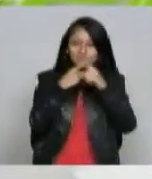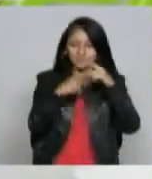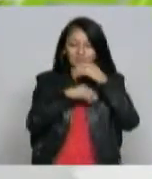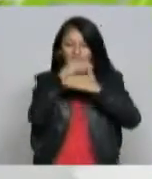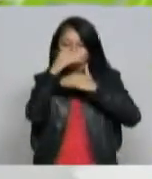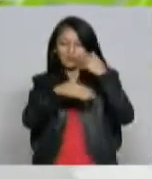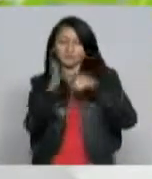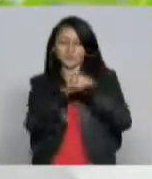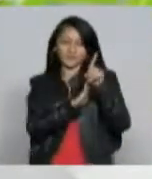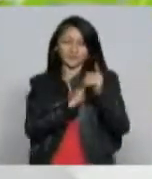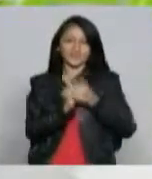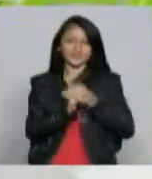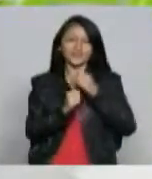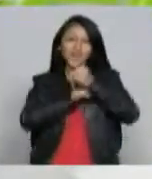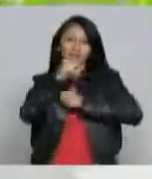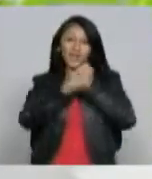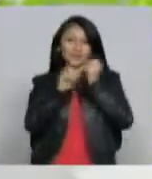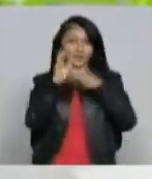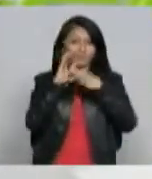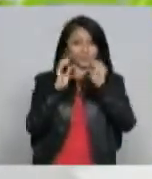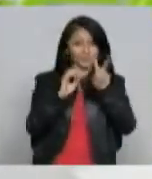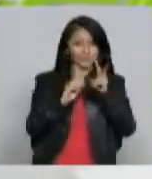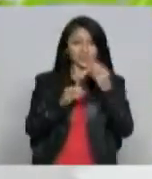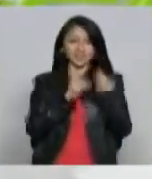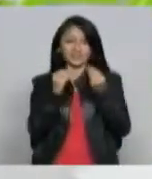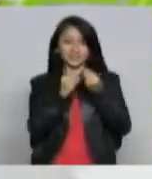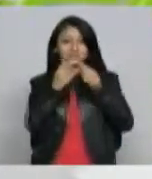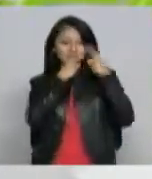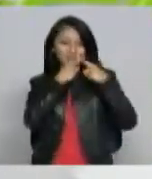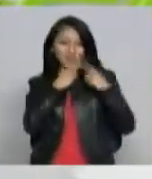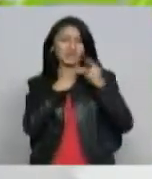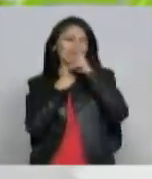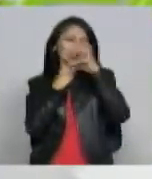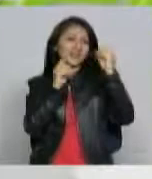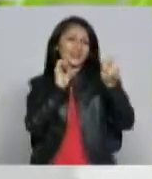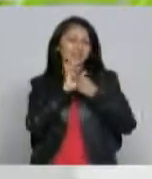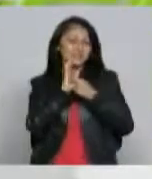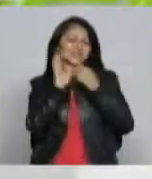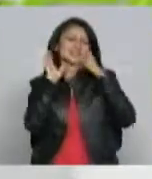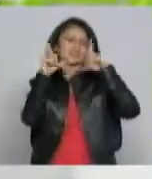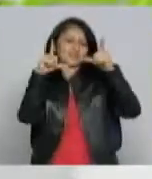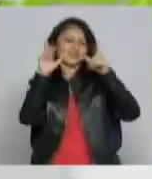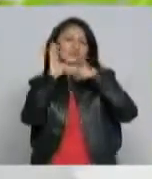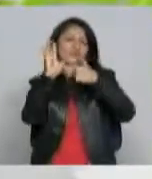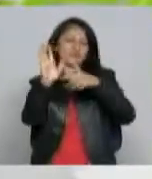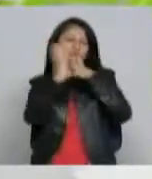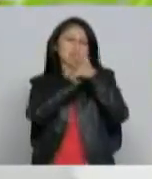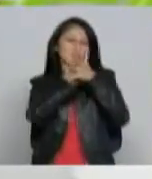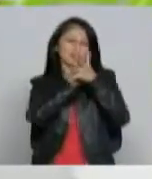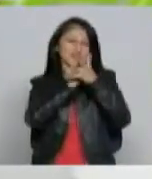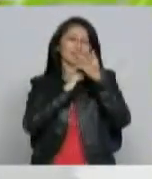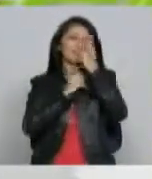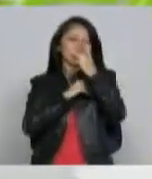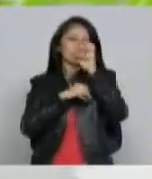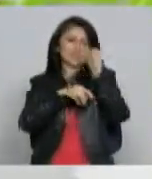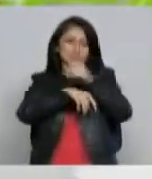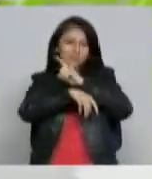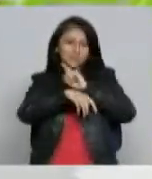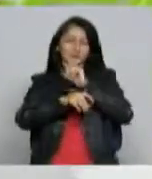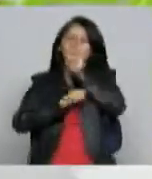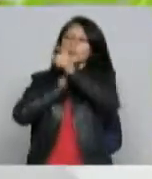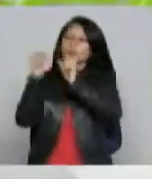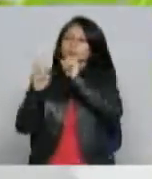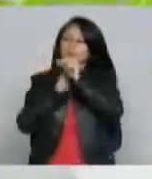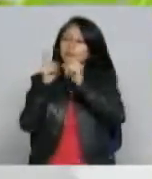teniendo en cuenta en el 2012 hicimos 32 capítulos de sala de prensa de un formato de media hora entrevista